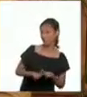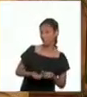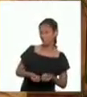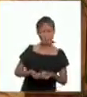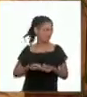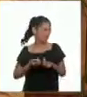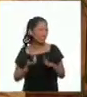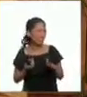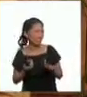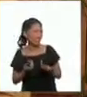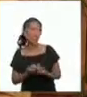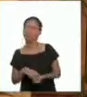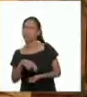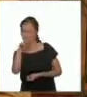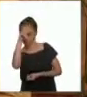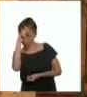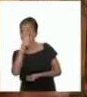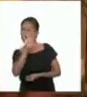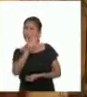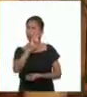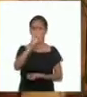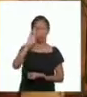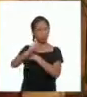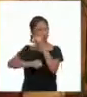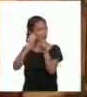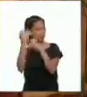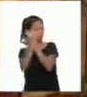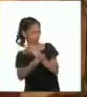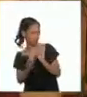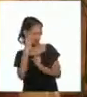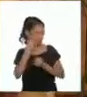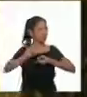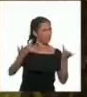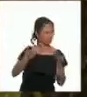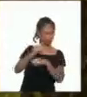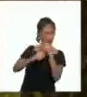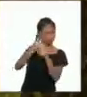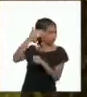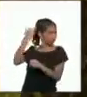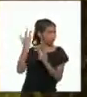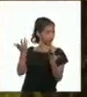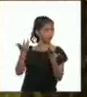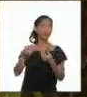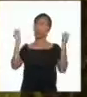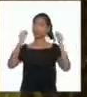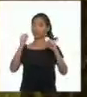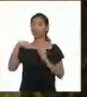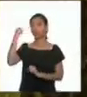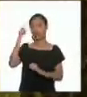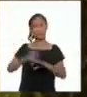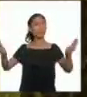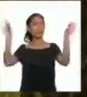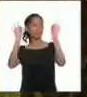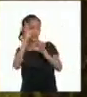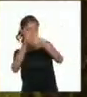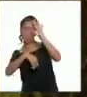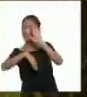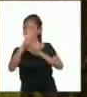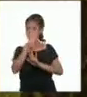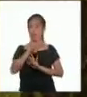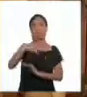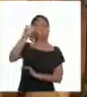qué sirve saber acerca de la independencia? Ya pasó hace bastante tiempo, ¿no? Yo creo que es importante seguir aprendiendo más de nuestro pasado.